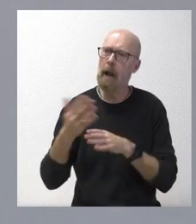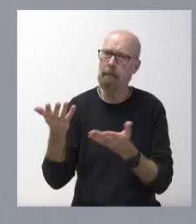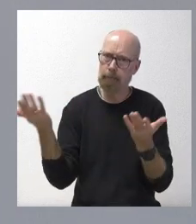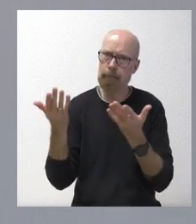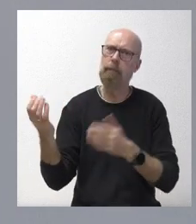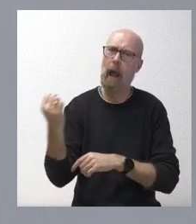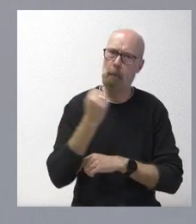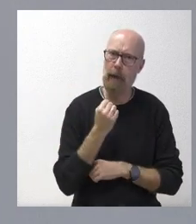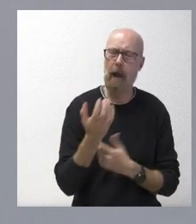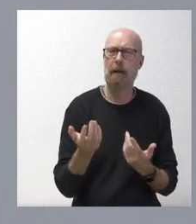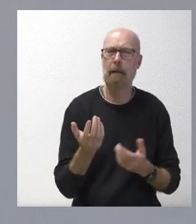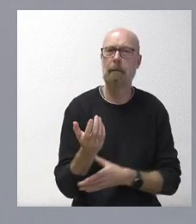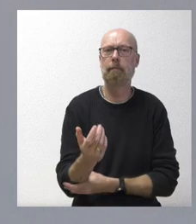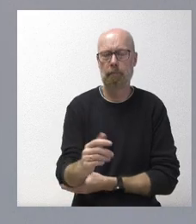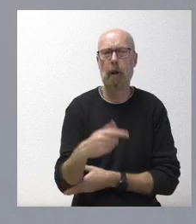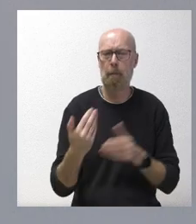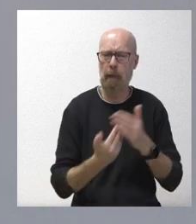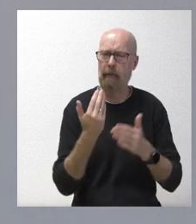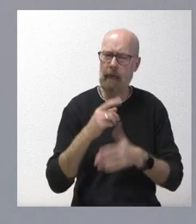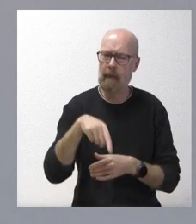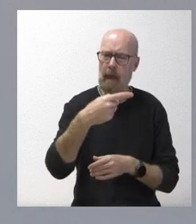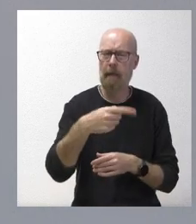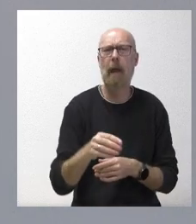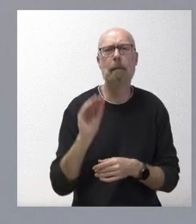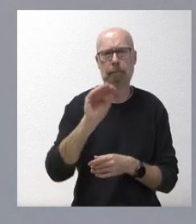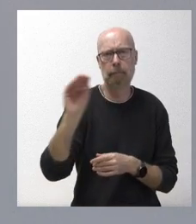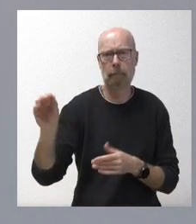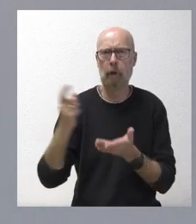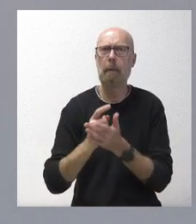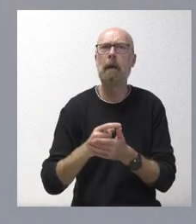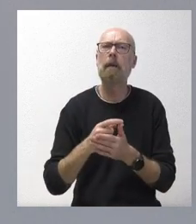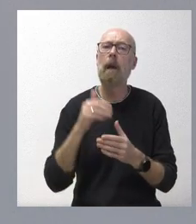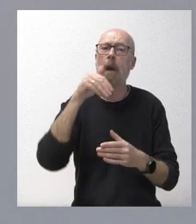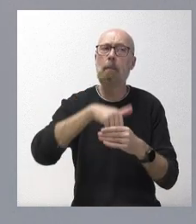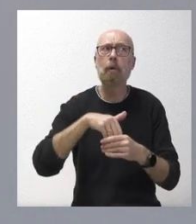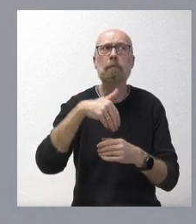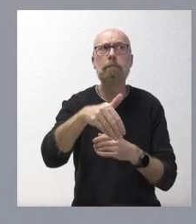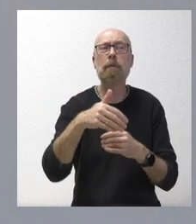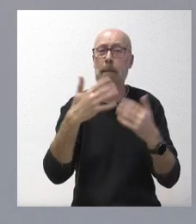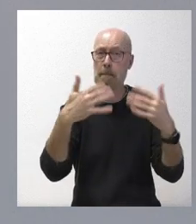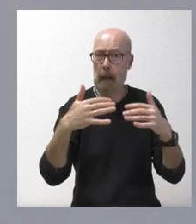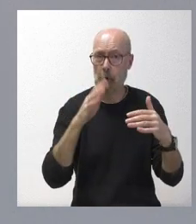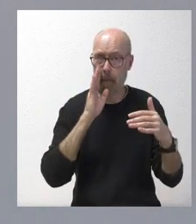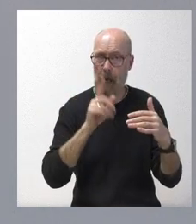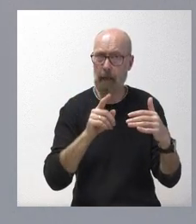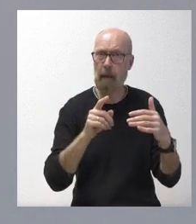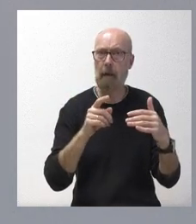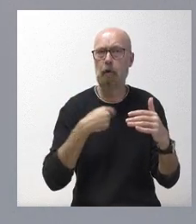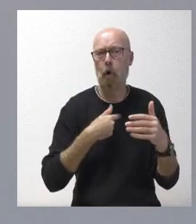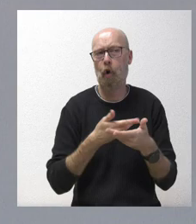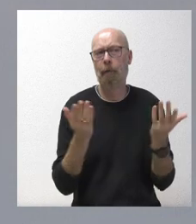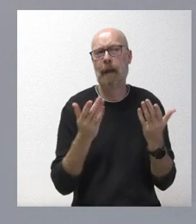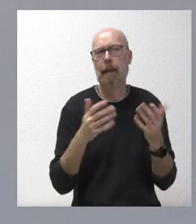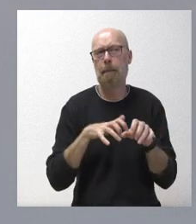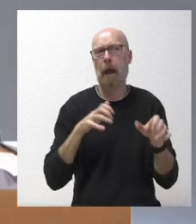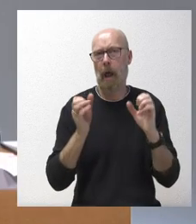próximos días en esta dirección y cuando se vote, que creo que es el próximo miércoles, pues todavía confío en que pueda ser aprobado por la mayoría de la